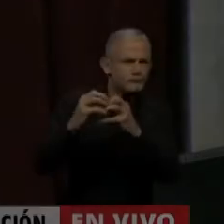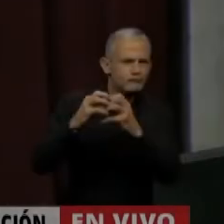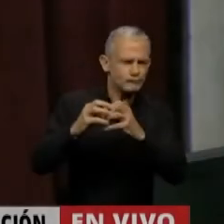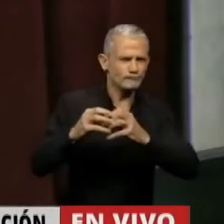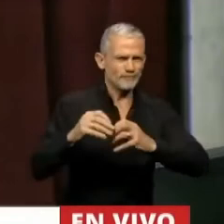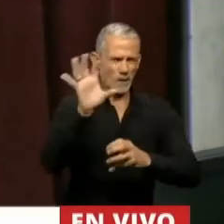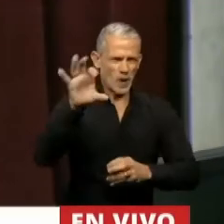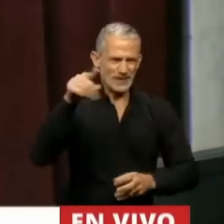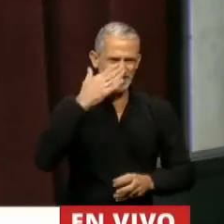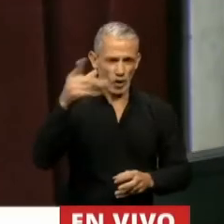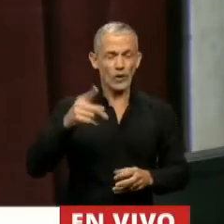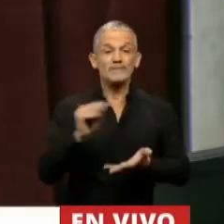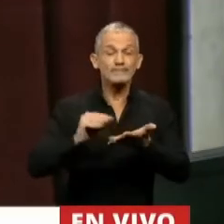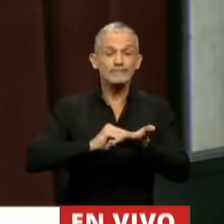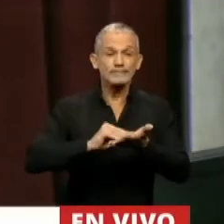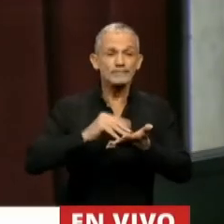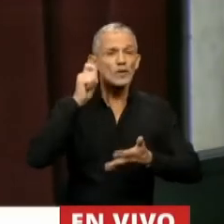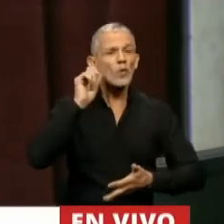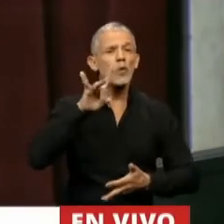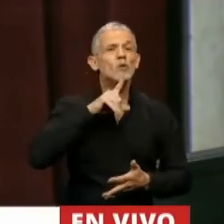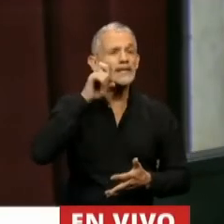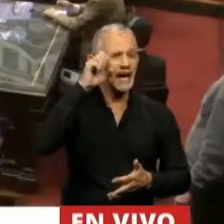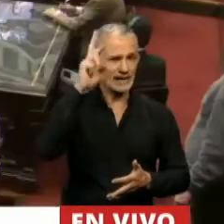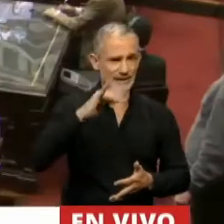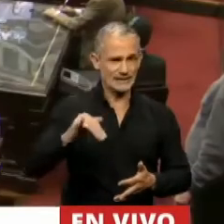Tiene la palabra el diputado Carlos Gutiérrez.